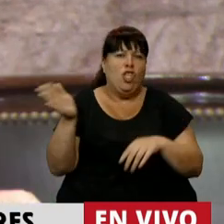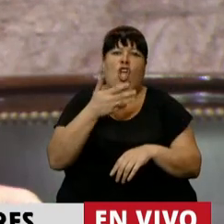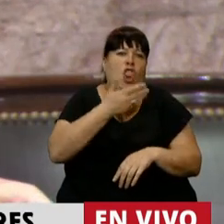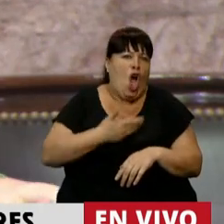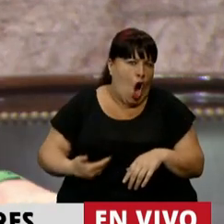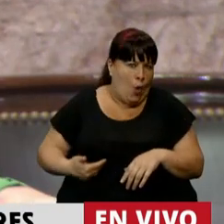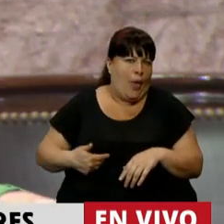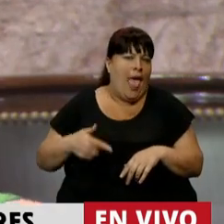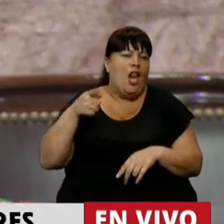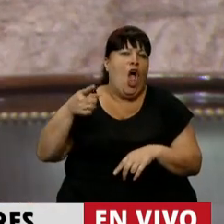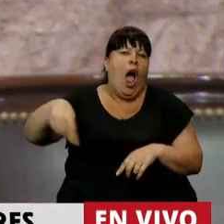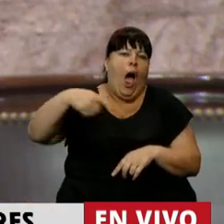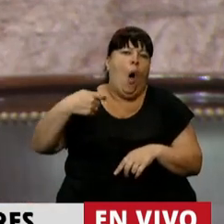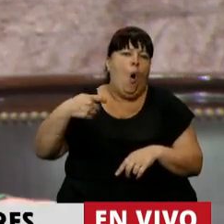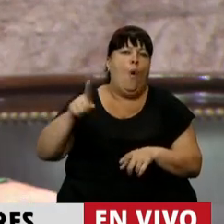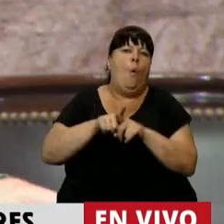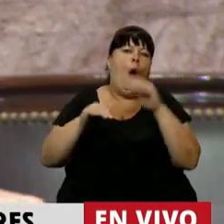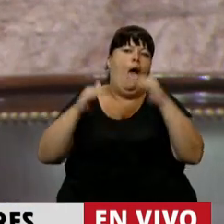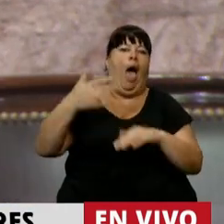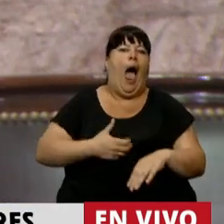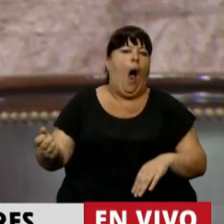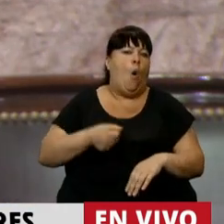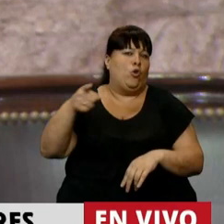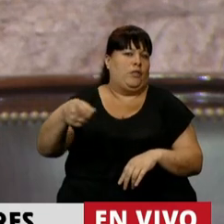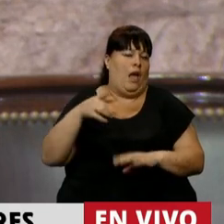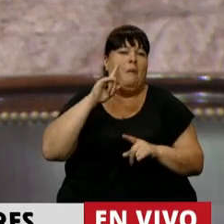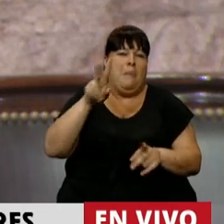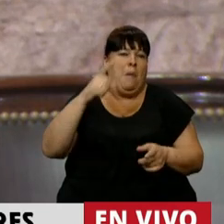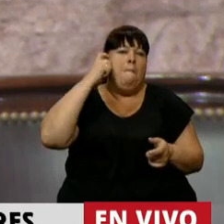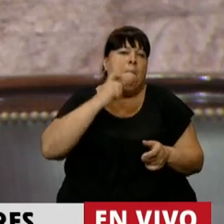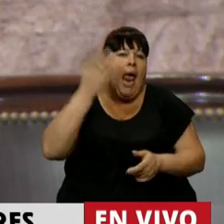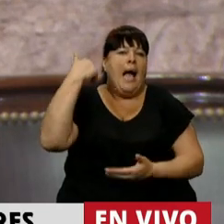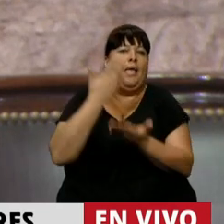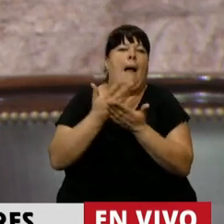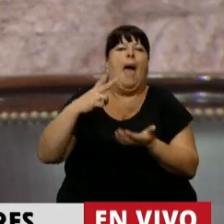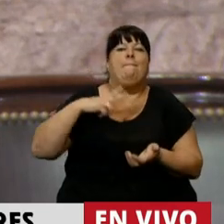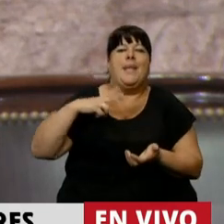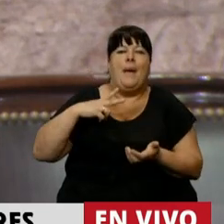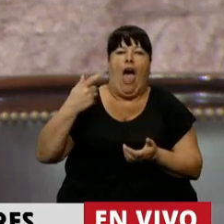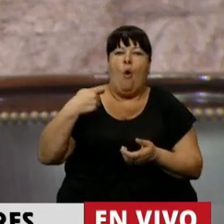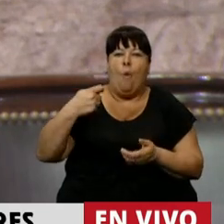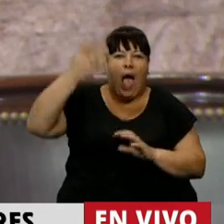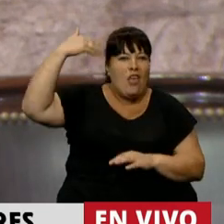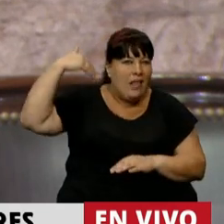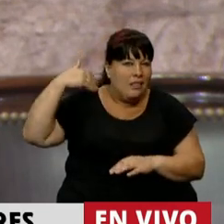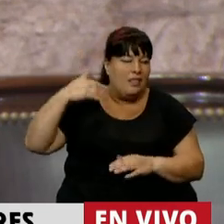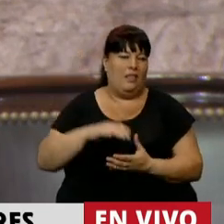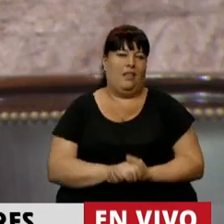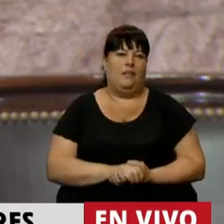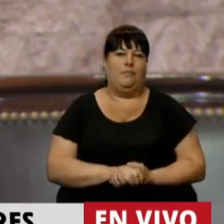gobiernos tuvieron a los jubilados como variable de ajuste, lo vimos con Menem impulsando la privatización del sistema previsional